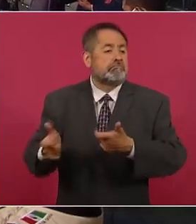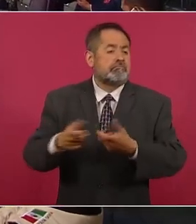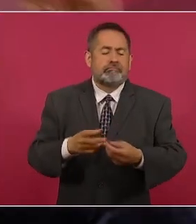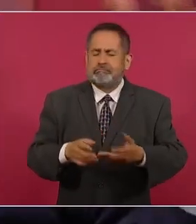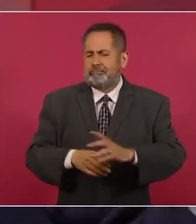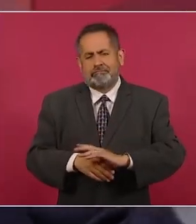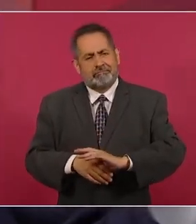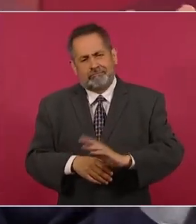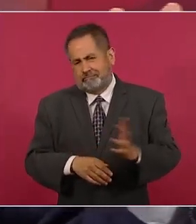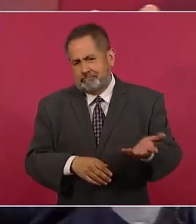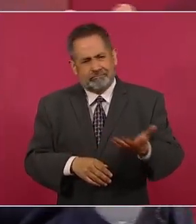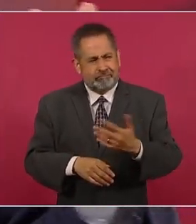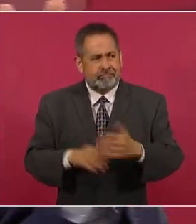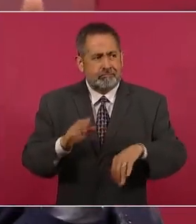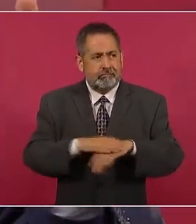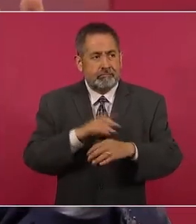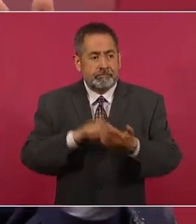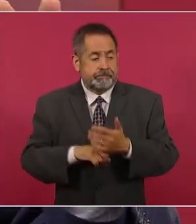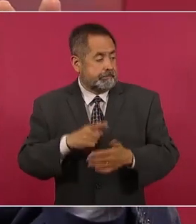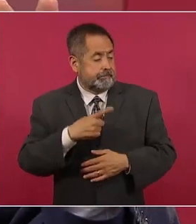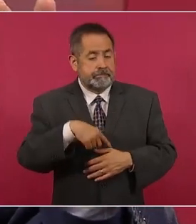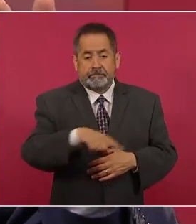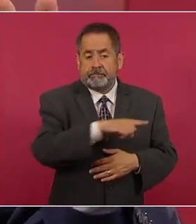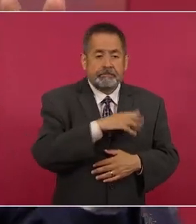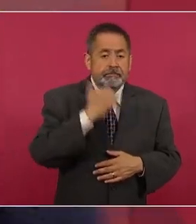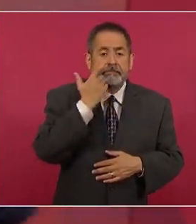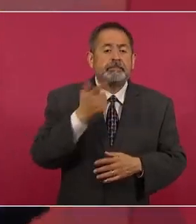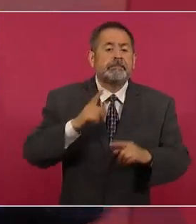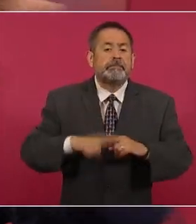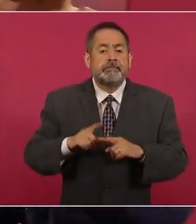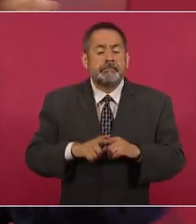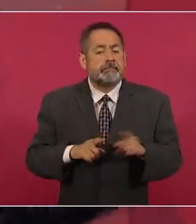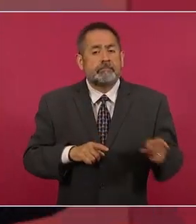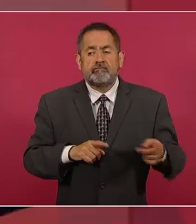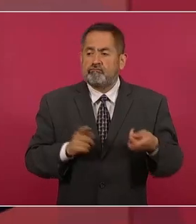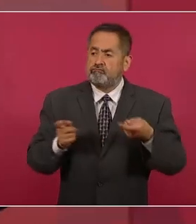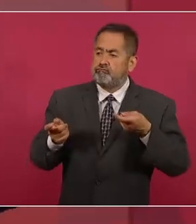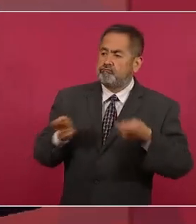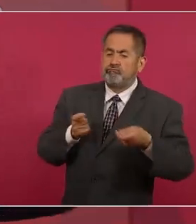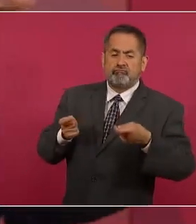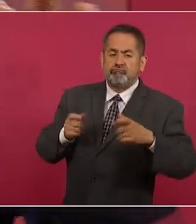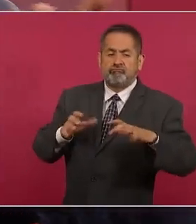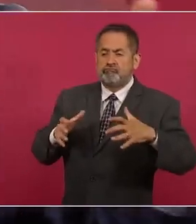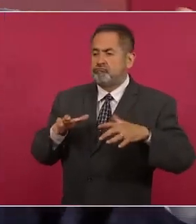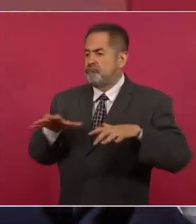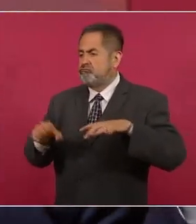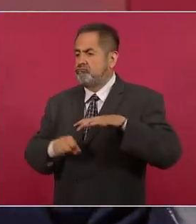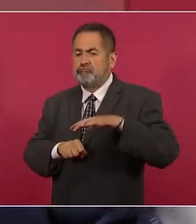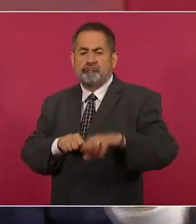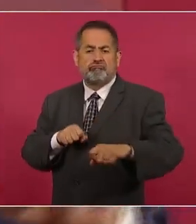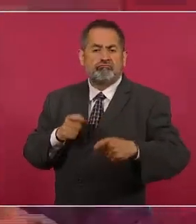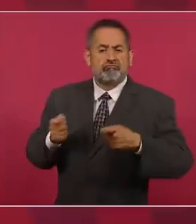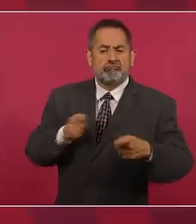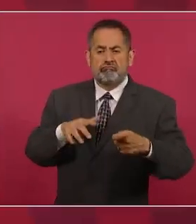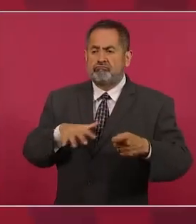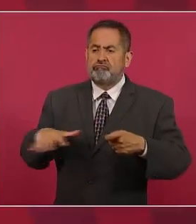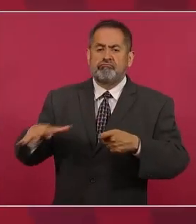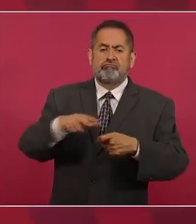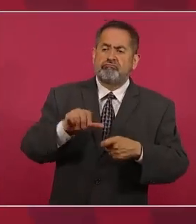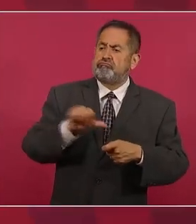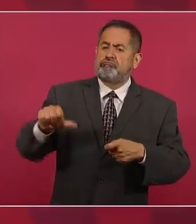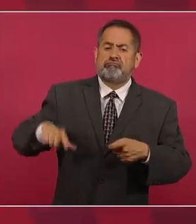porque lo que les interesaba era tener el control completo del gobierno